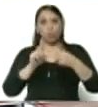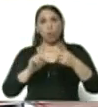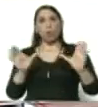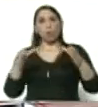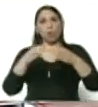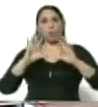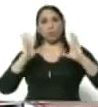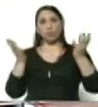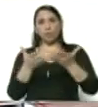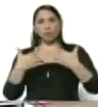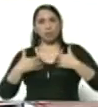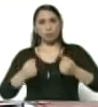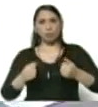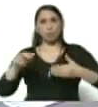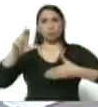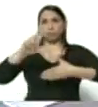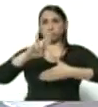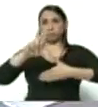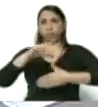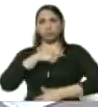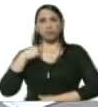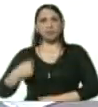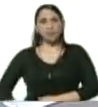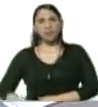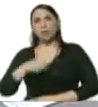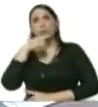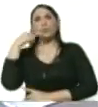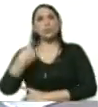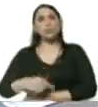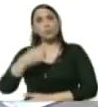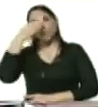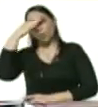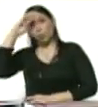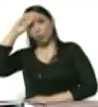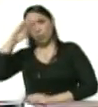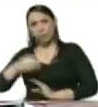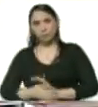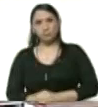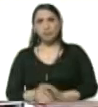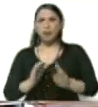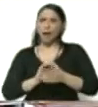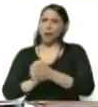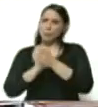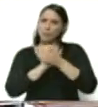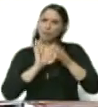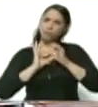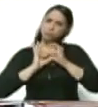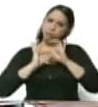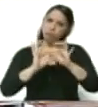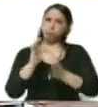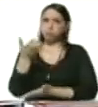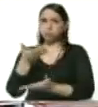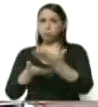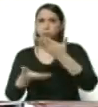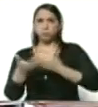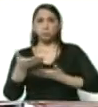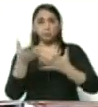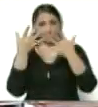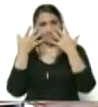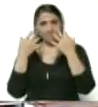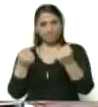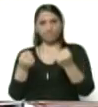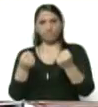a la OPS, a China, a Rusia, a Cuba. Es la amistad, es la solidaridad. Entender